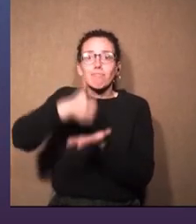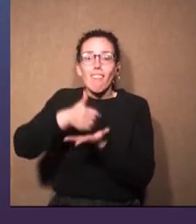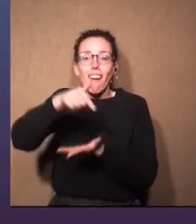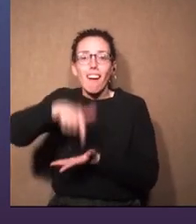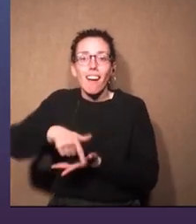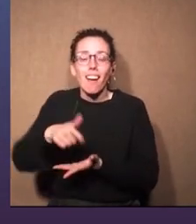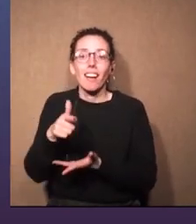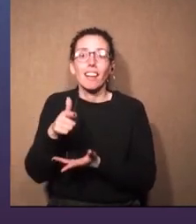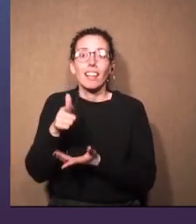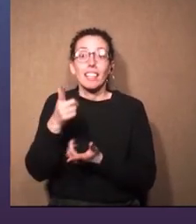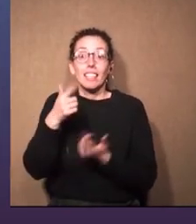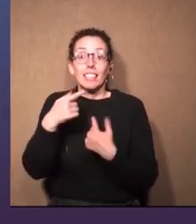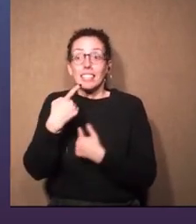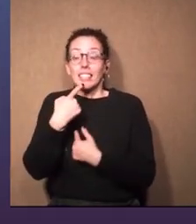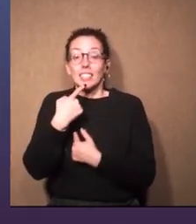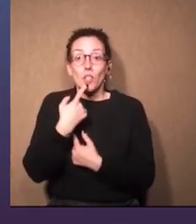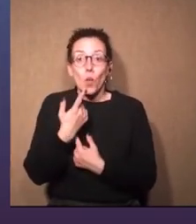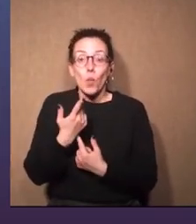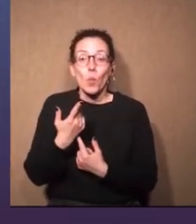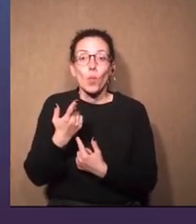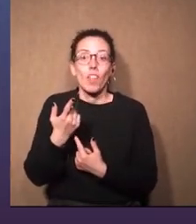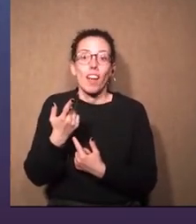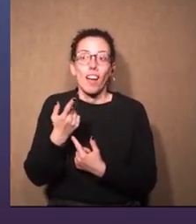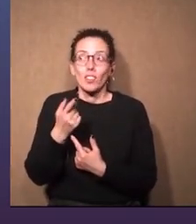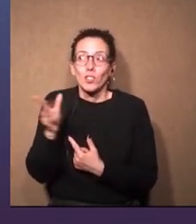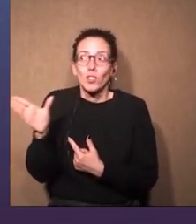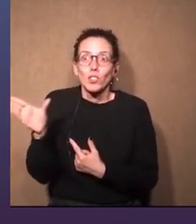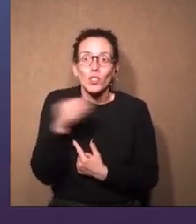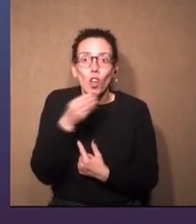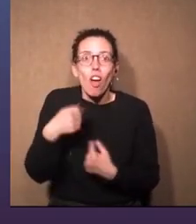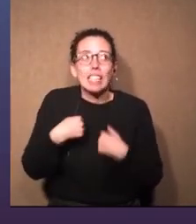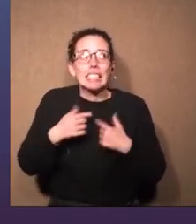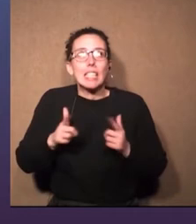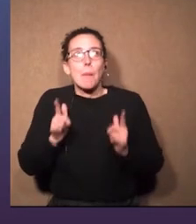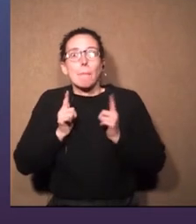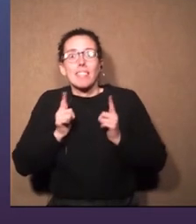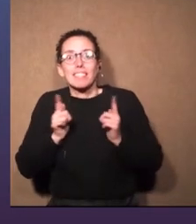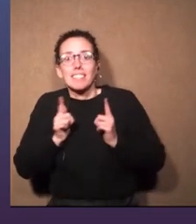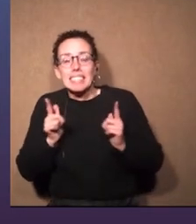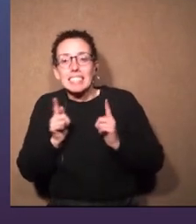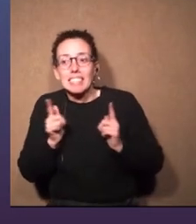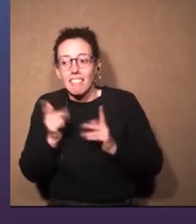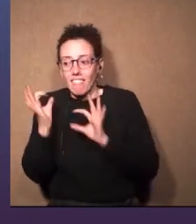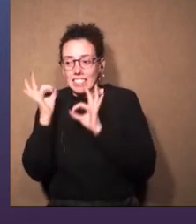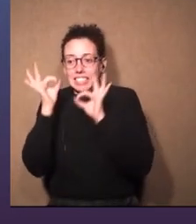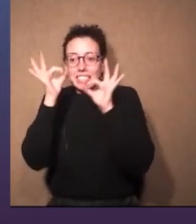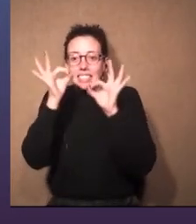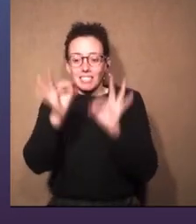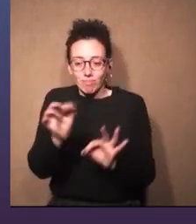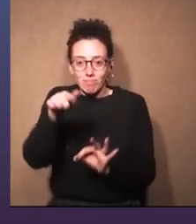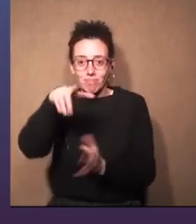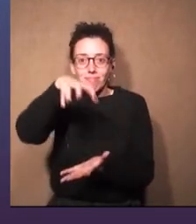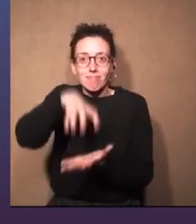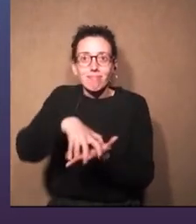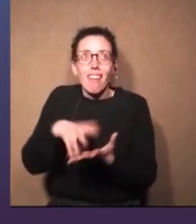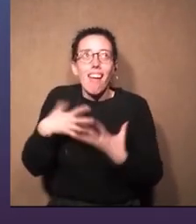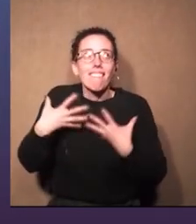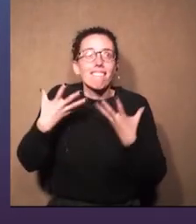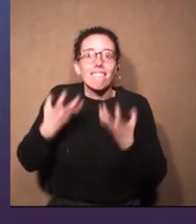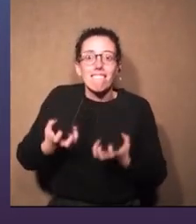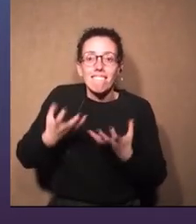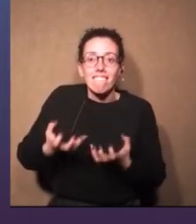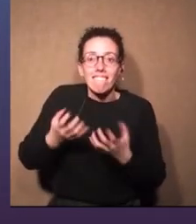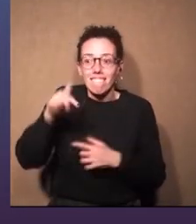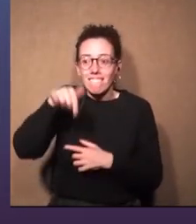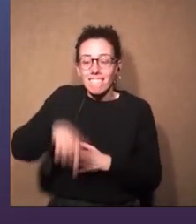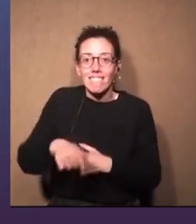de estar acá realmente que sin duda todos tenemos mucha expectativa y llegamos con muchas ganas